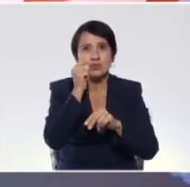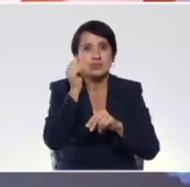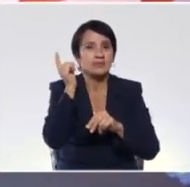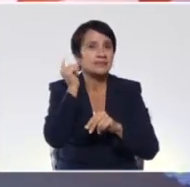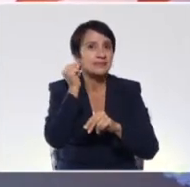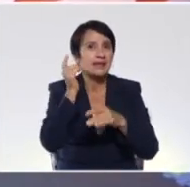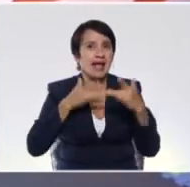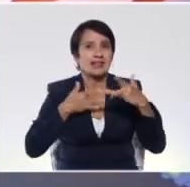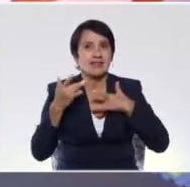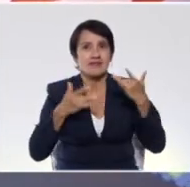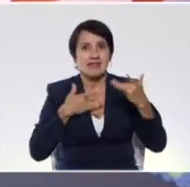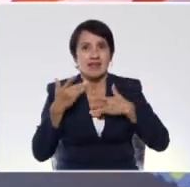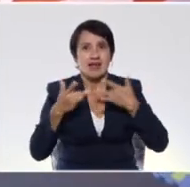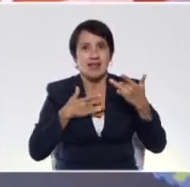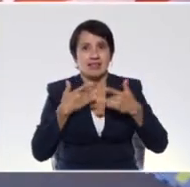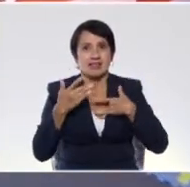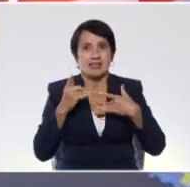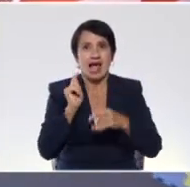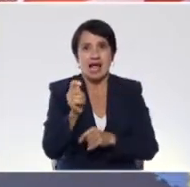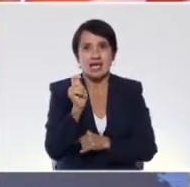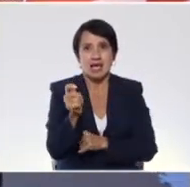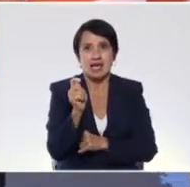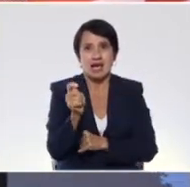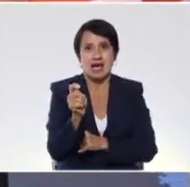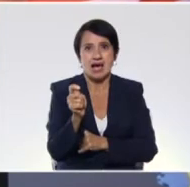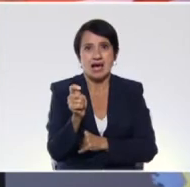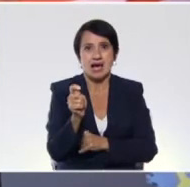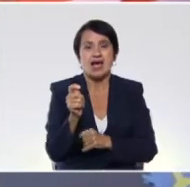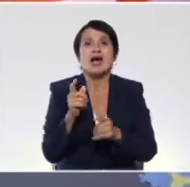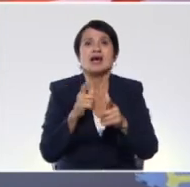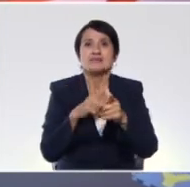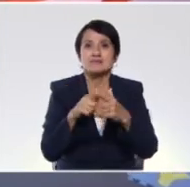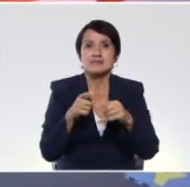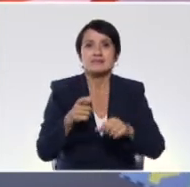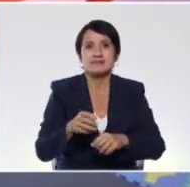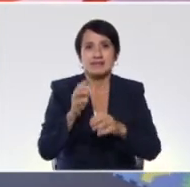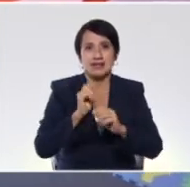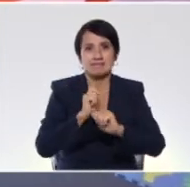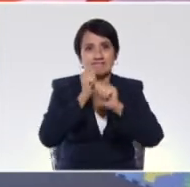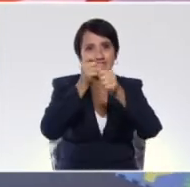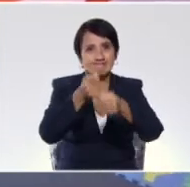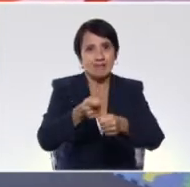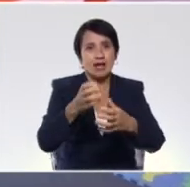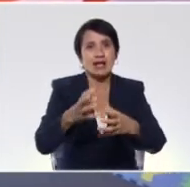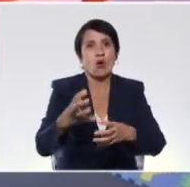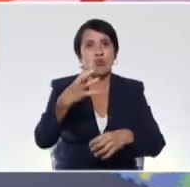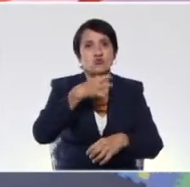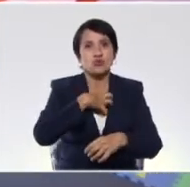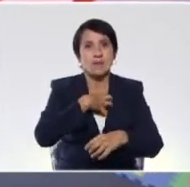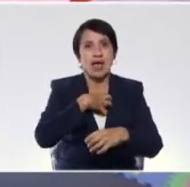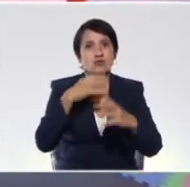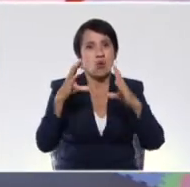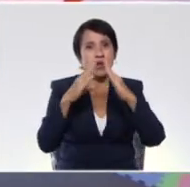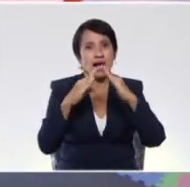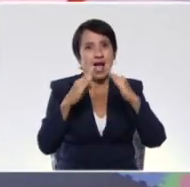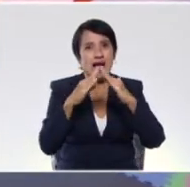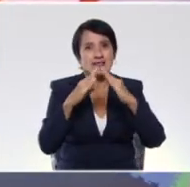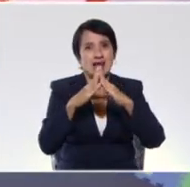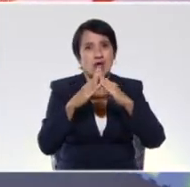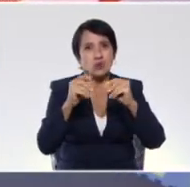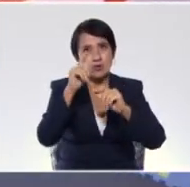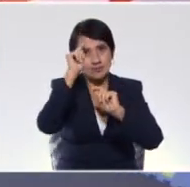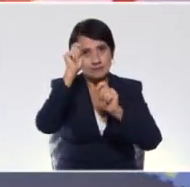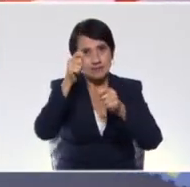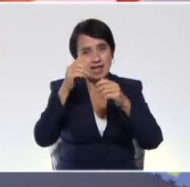sus actividades pedagógicas. Y por qué no hacerle un reconocimiento a todos esos niños y niñas allá en casa por su